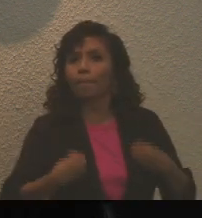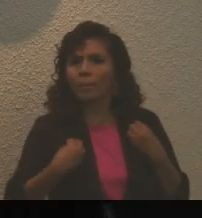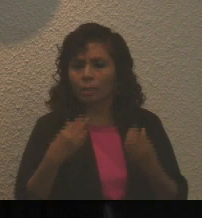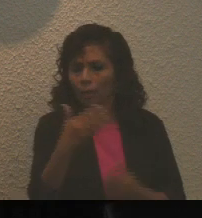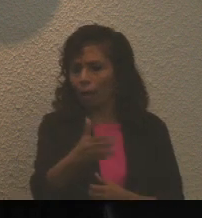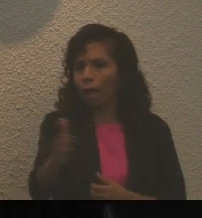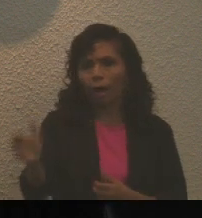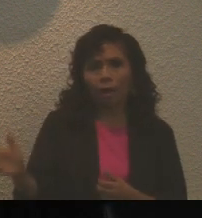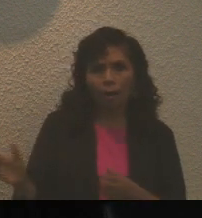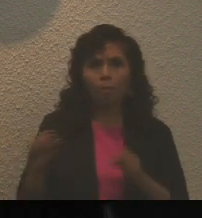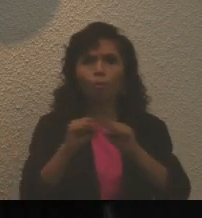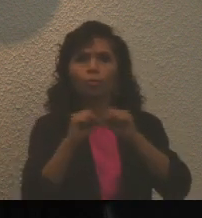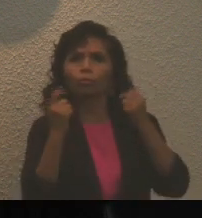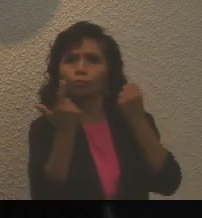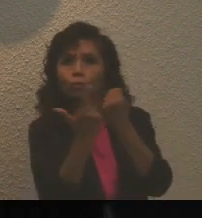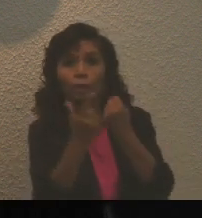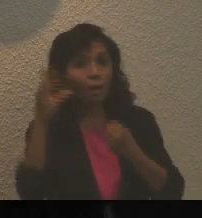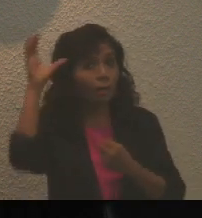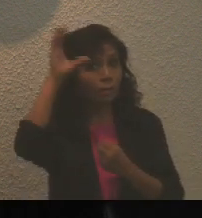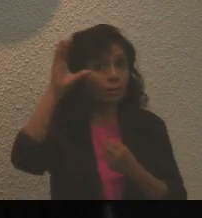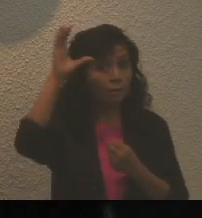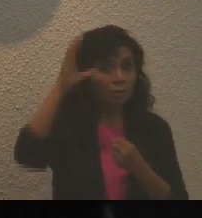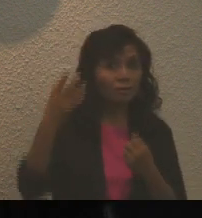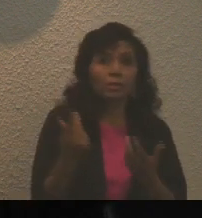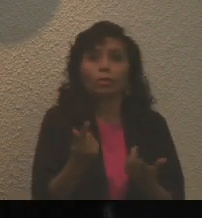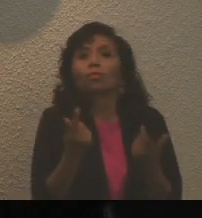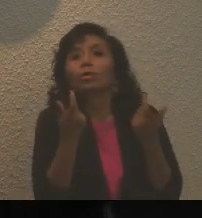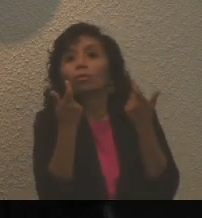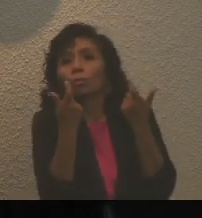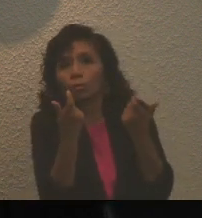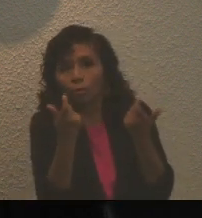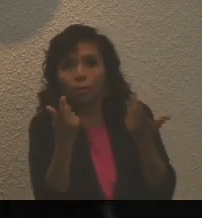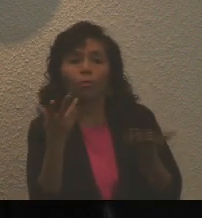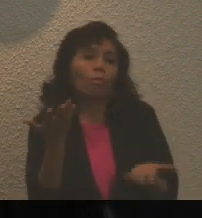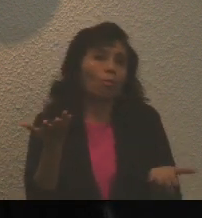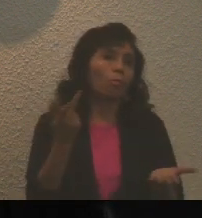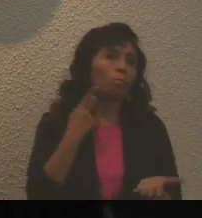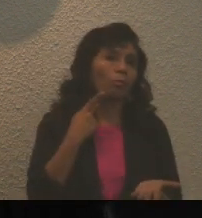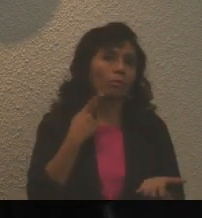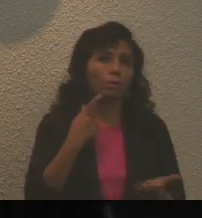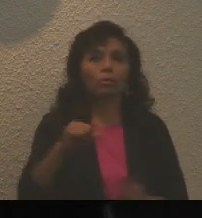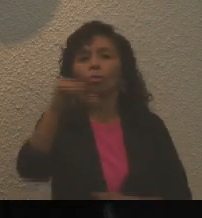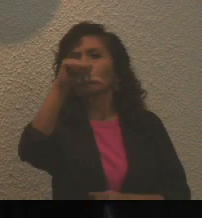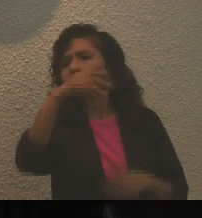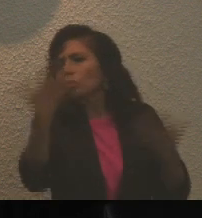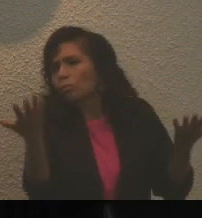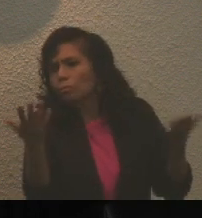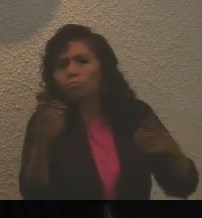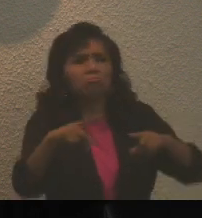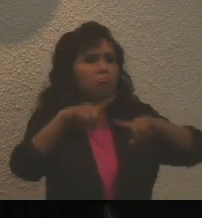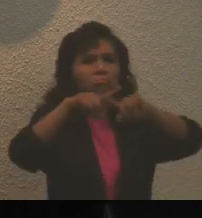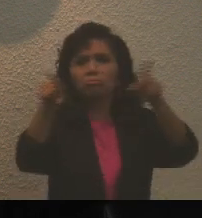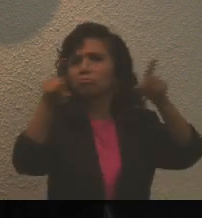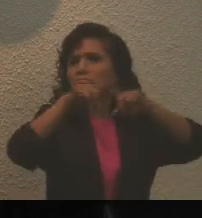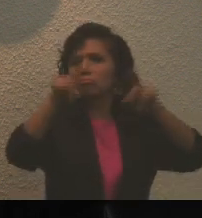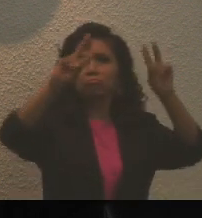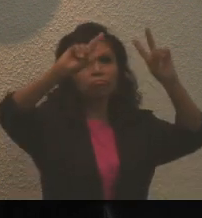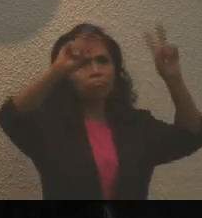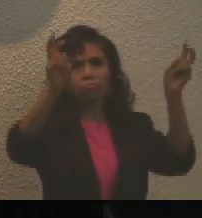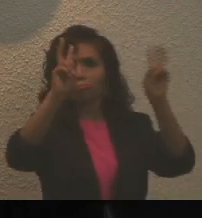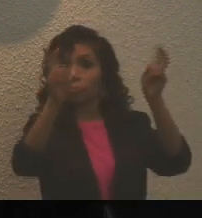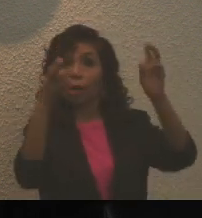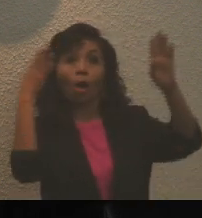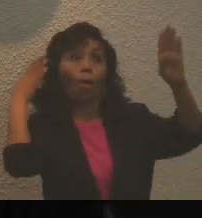social, científico, económico y político o en cualquier otra actividad cuya